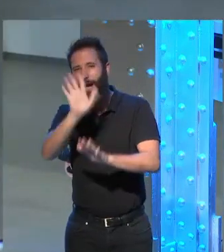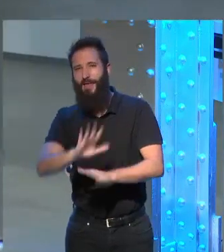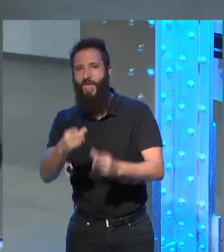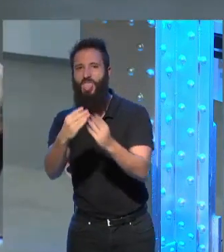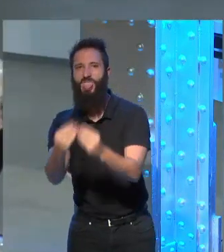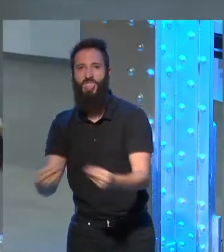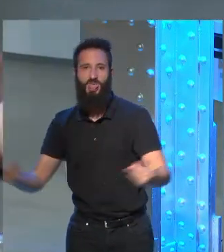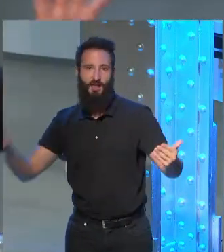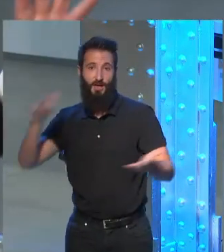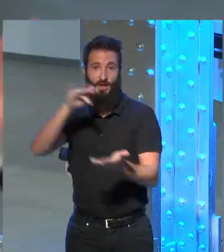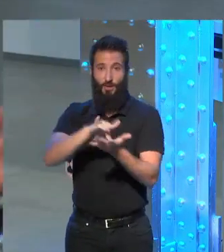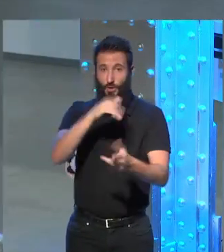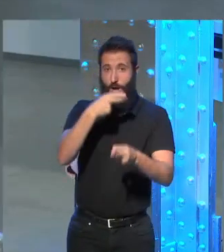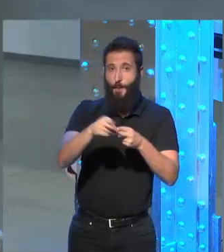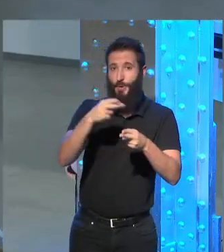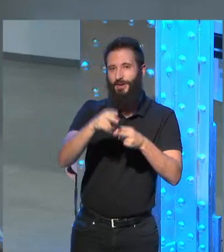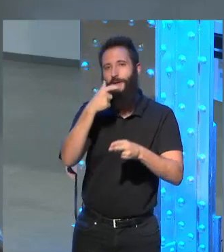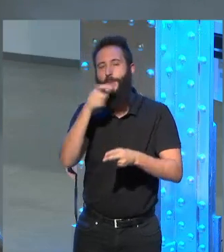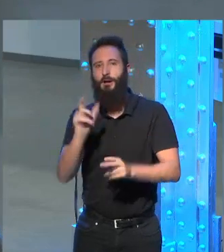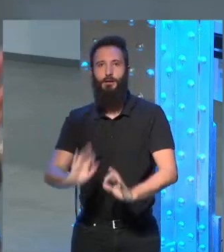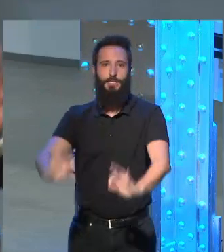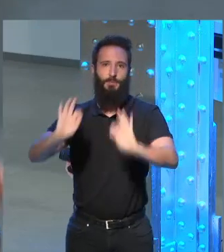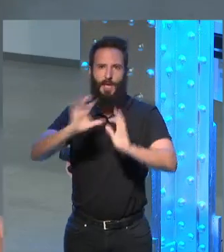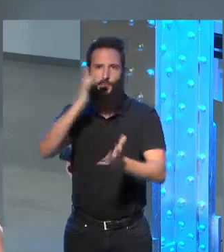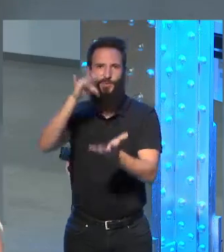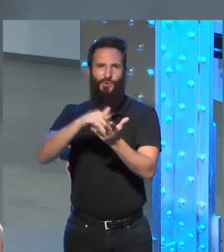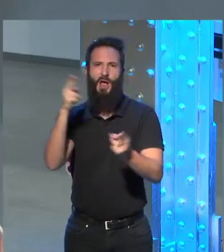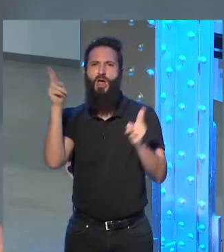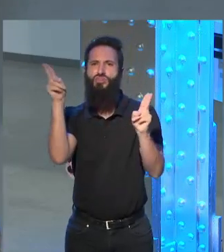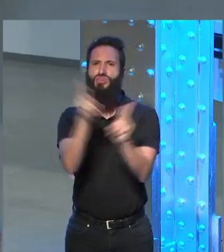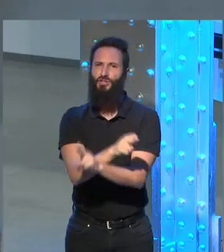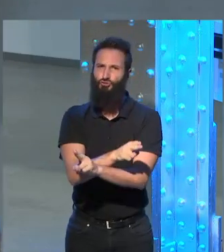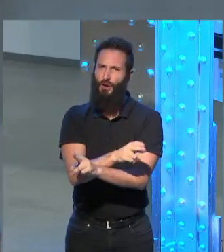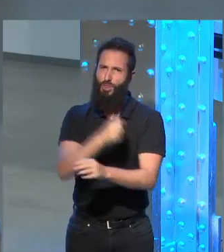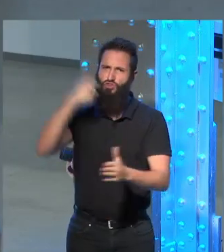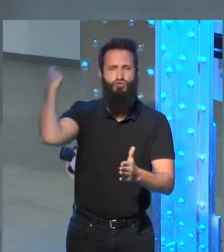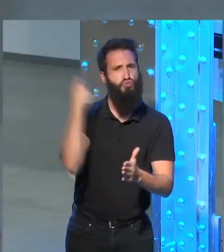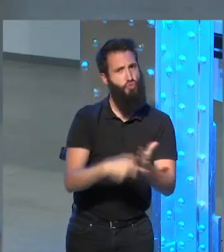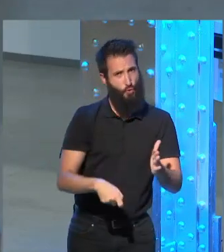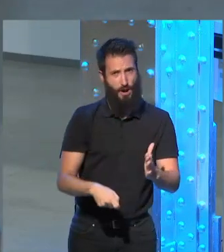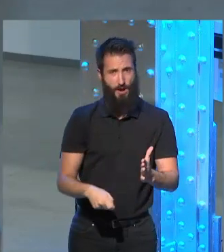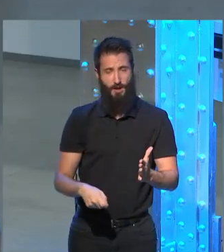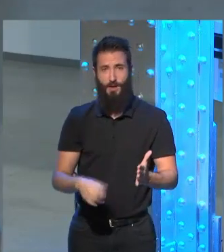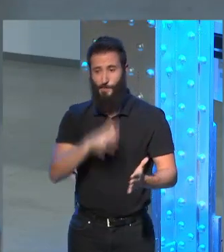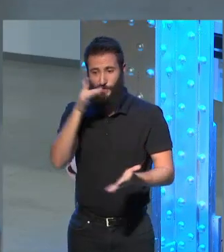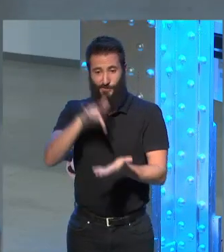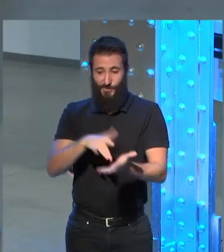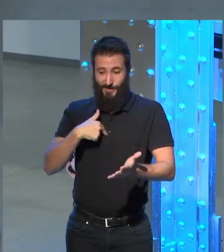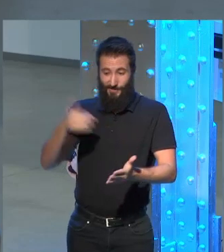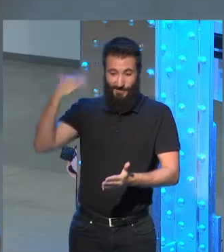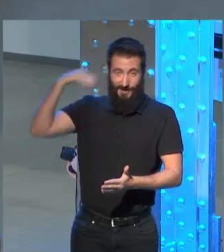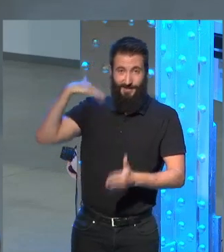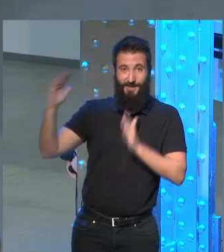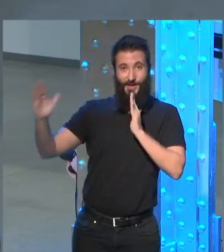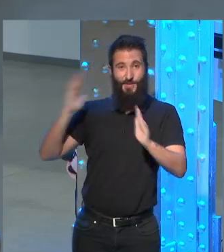política ya era una mala palabra había una censura muy estricta entonces yo desde que viví en esa